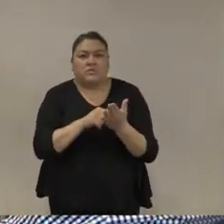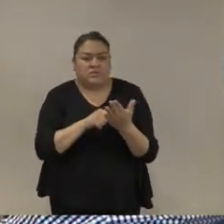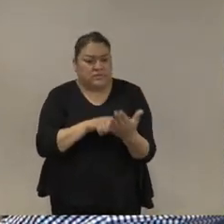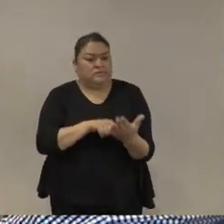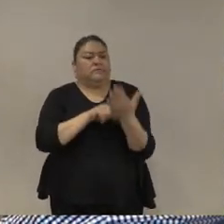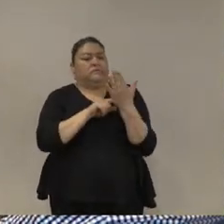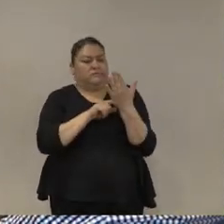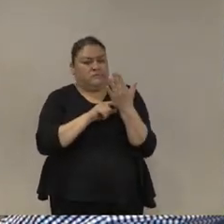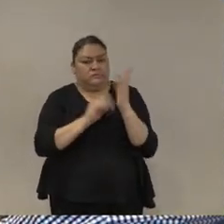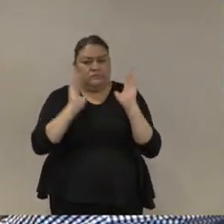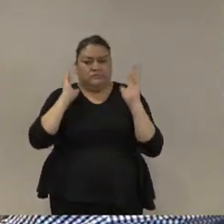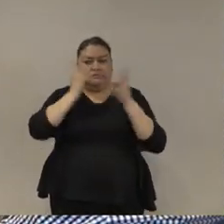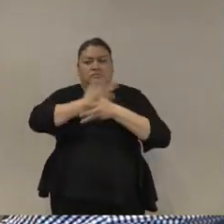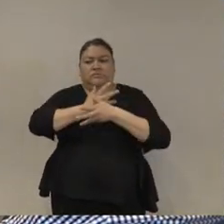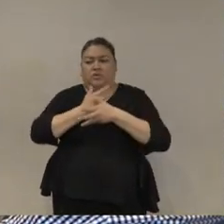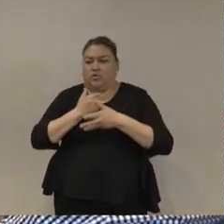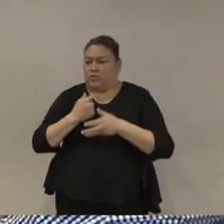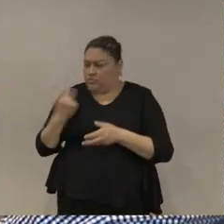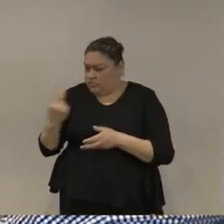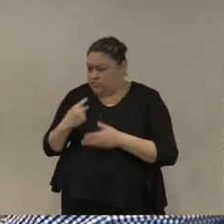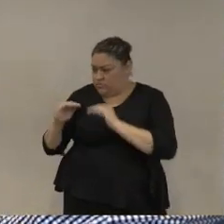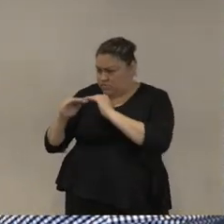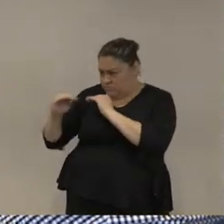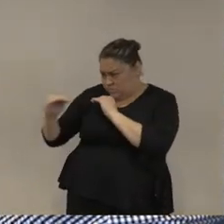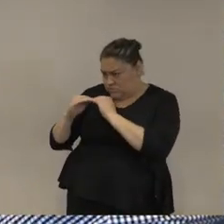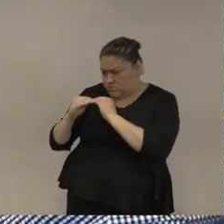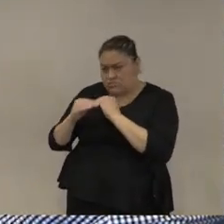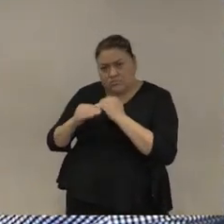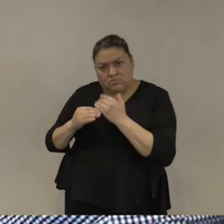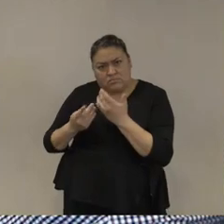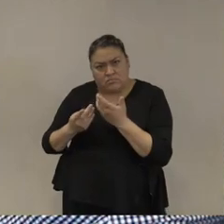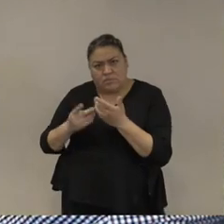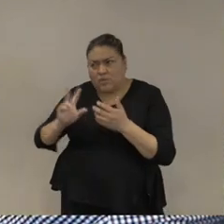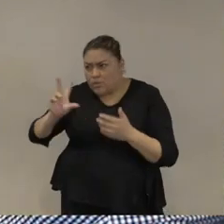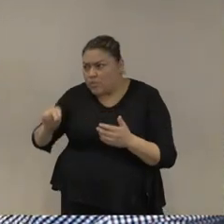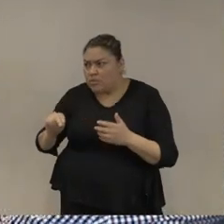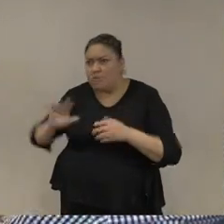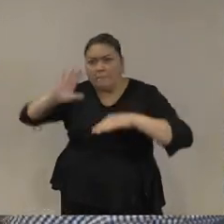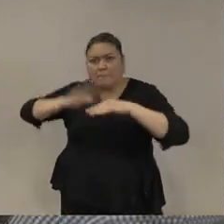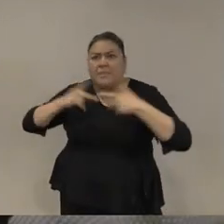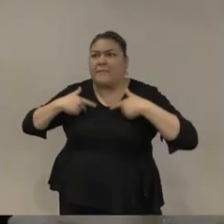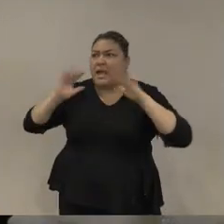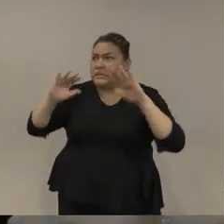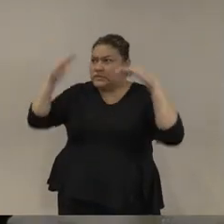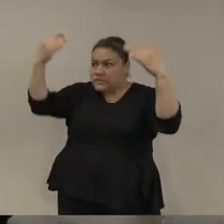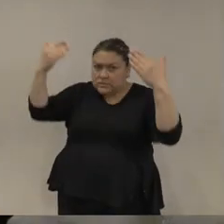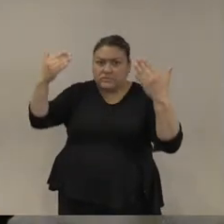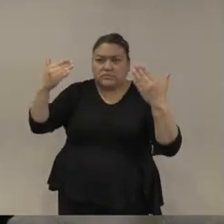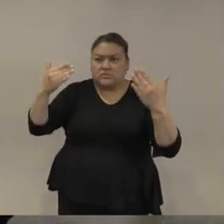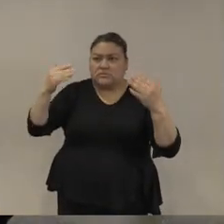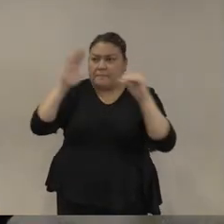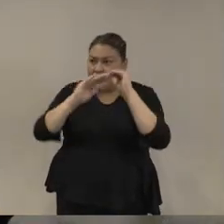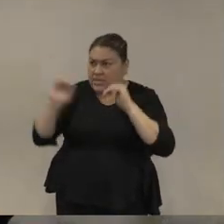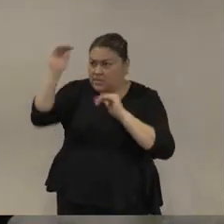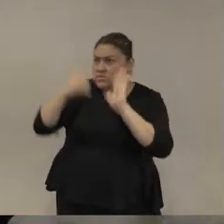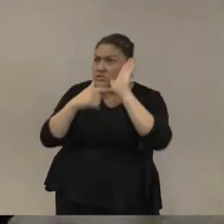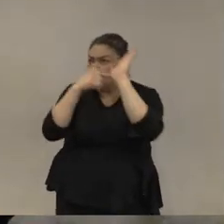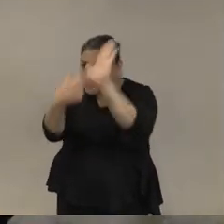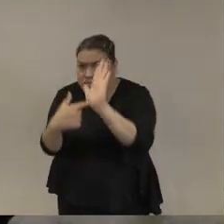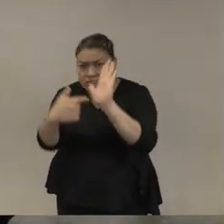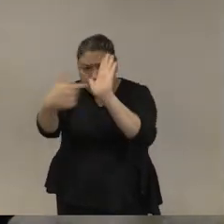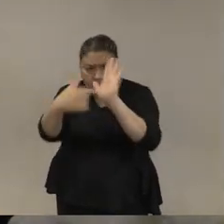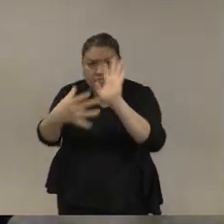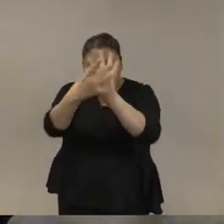conversación entre pares que no minimizo y que es fundamental para la construcción de conocimiento sino que se vuelva útil